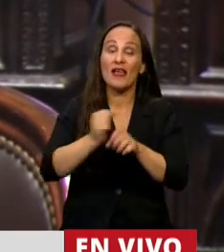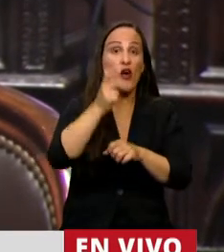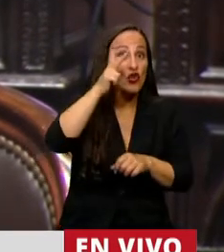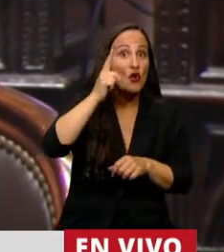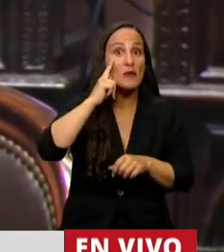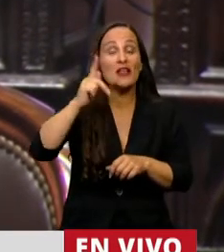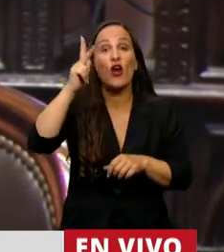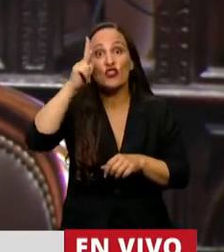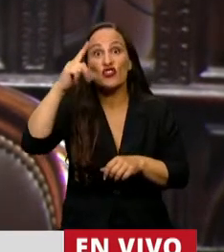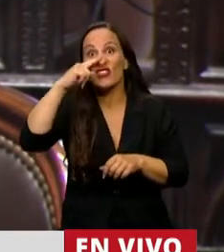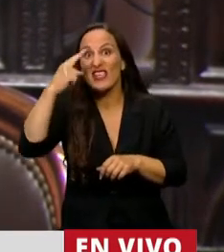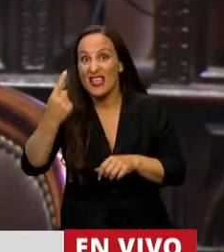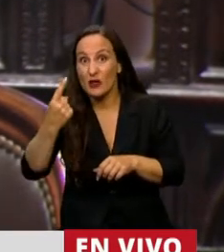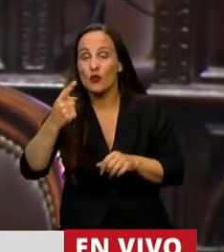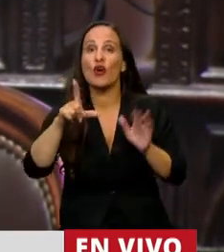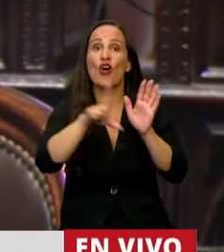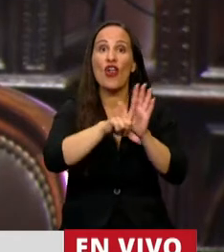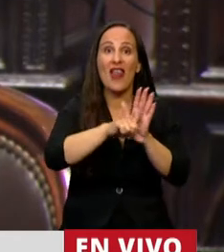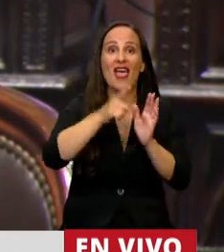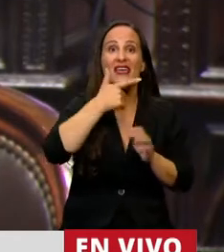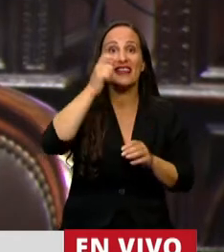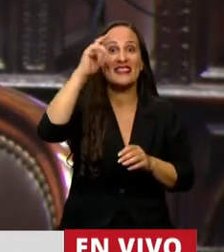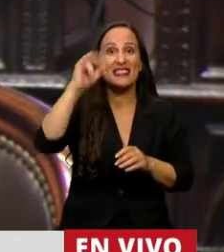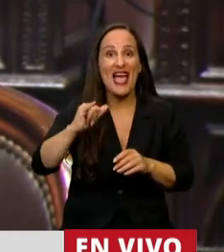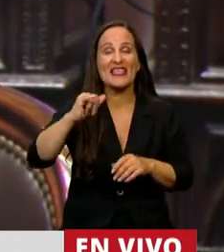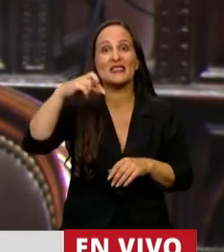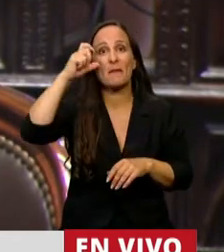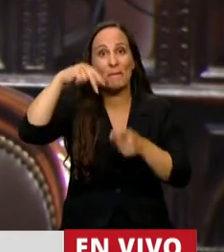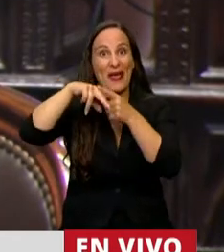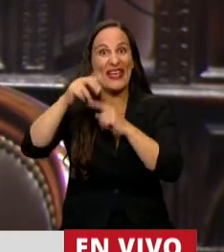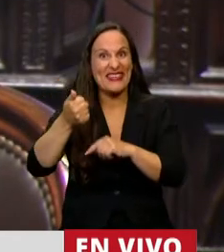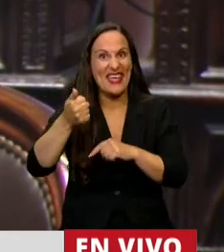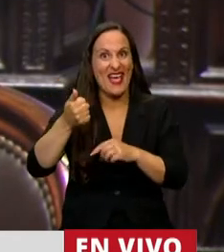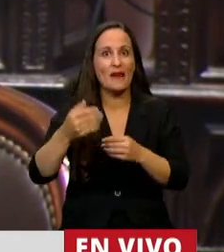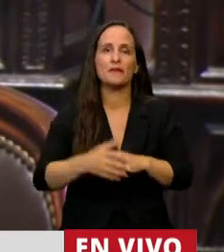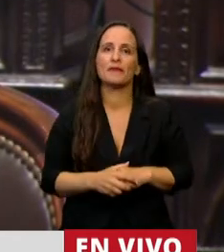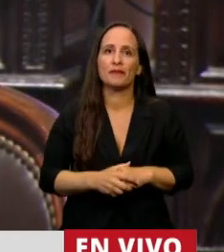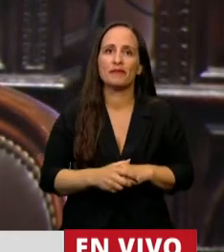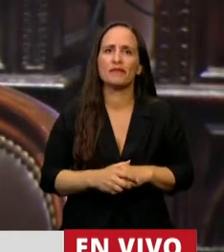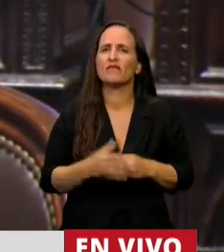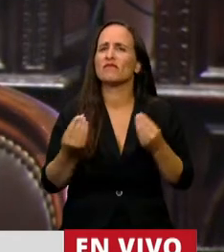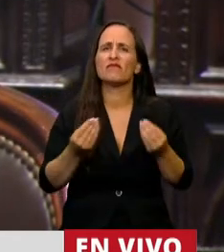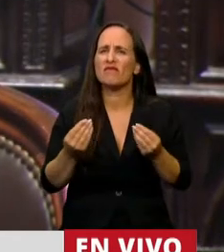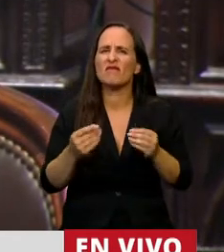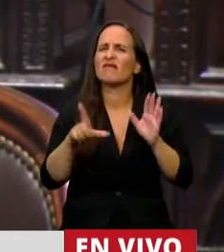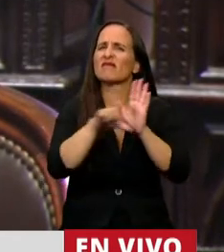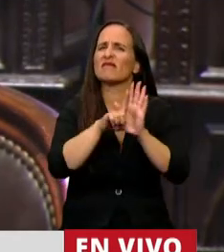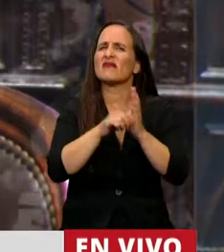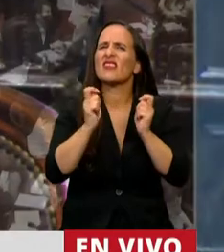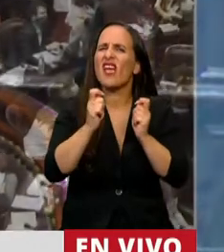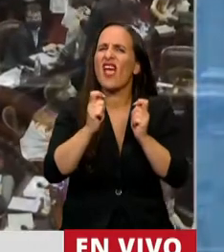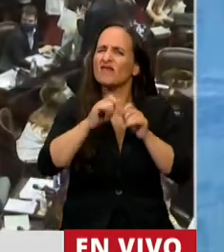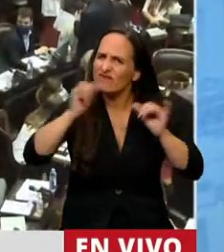.871, denominada Ley Sáenz Peña. Llamada así en honor a su impulsor, el presidente,